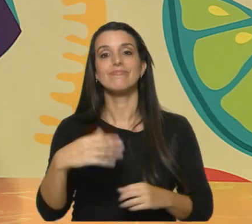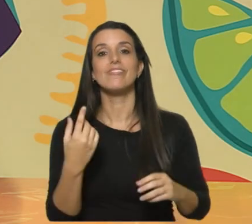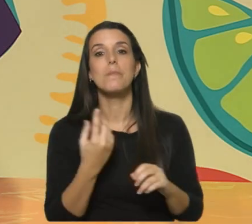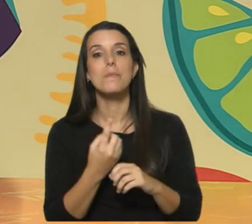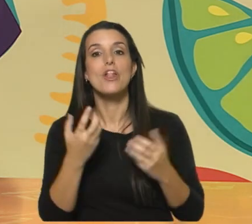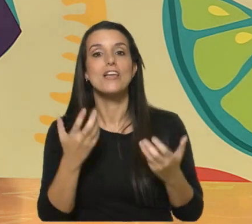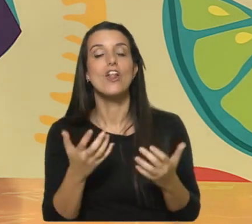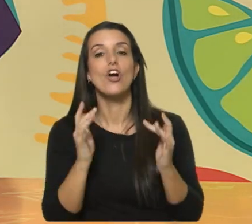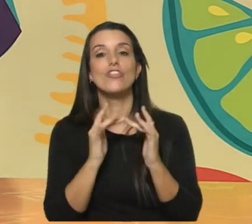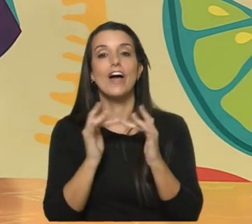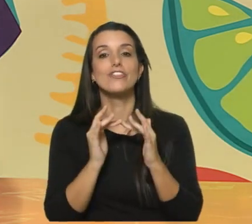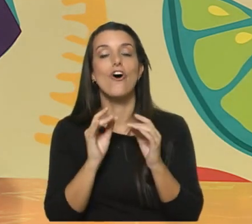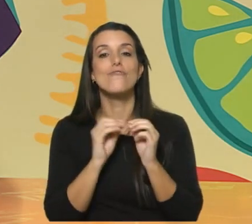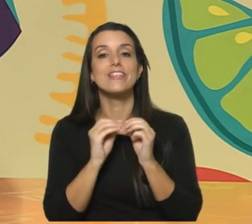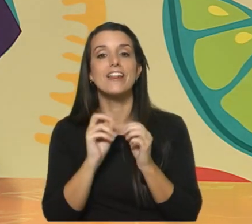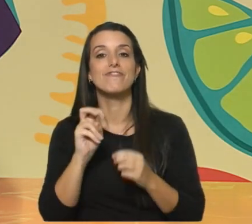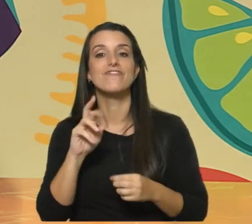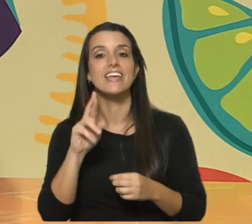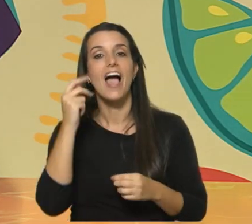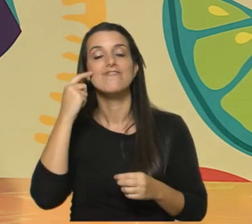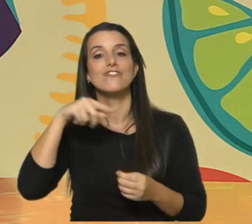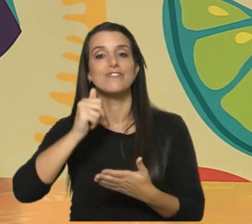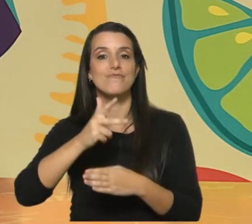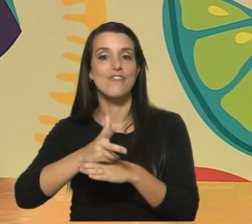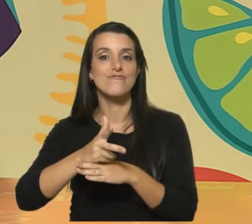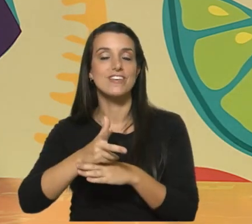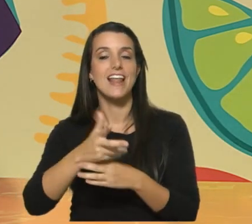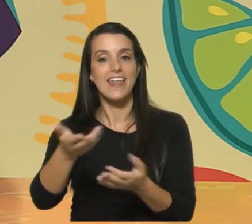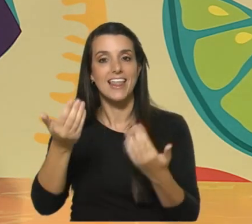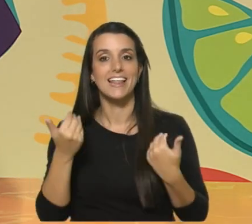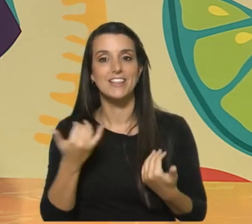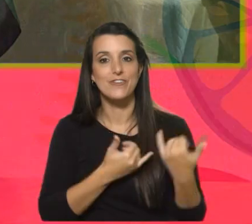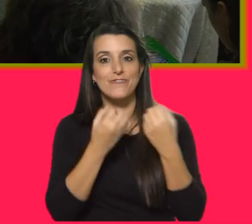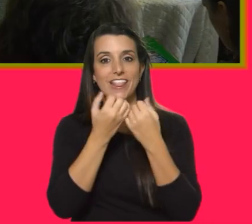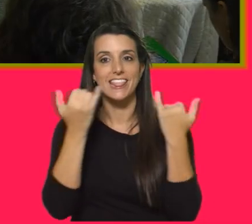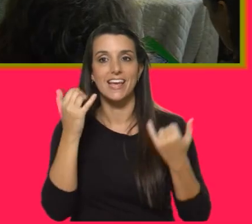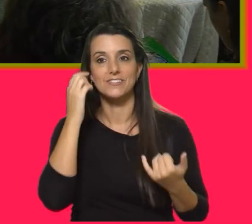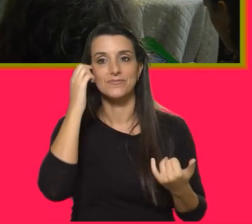al contacto con nuestra compañera Virna Castelli en el móvil. Adelante Virna, buen día.